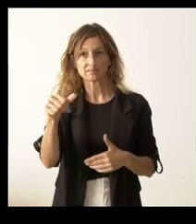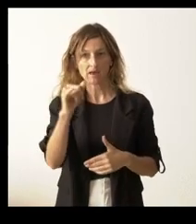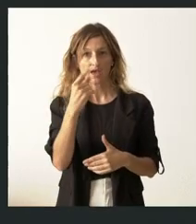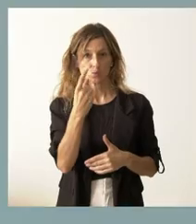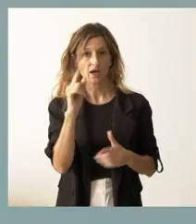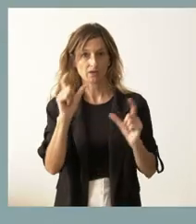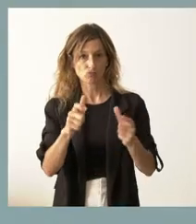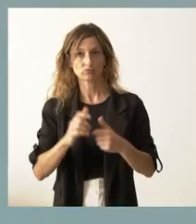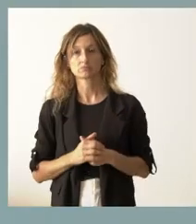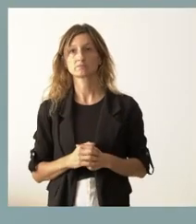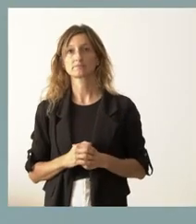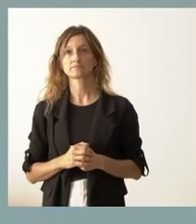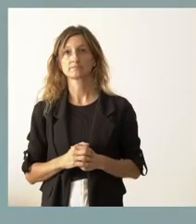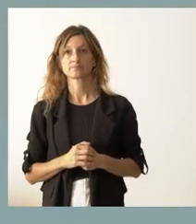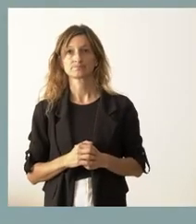Sí.